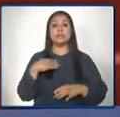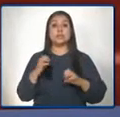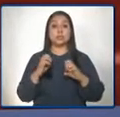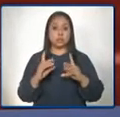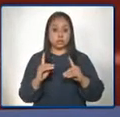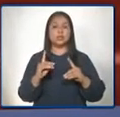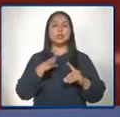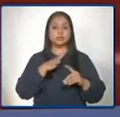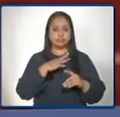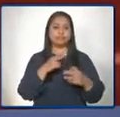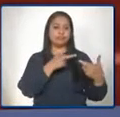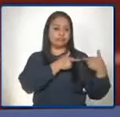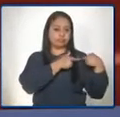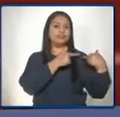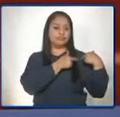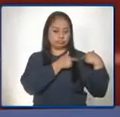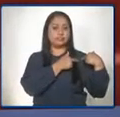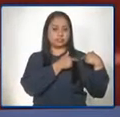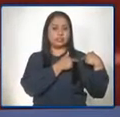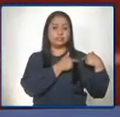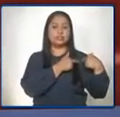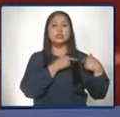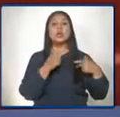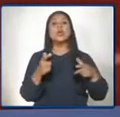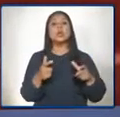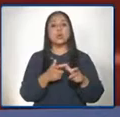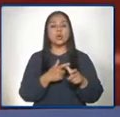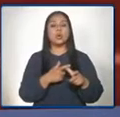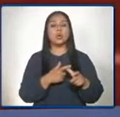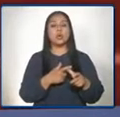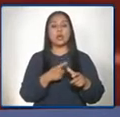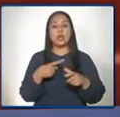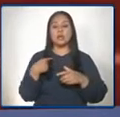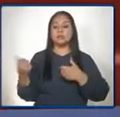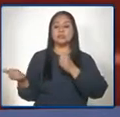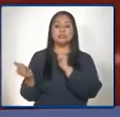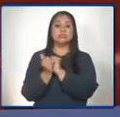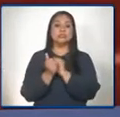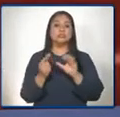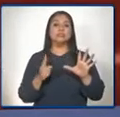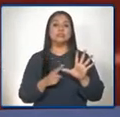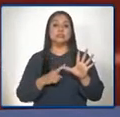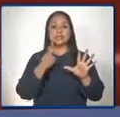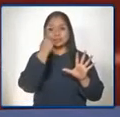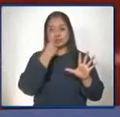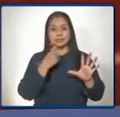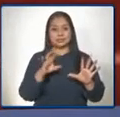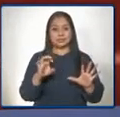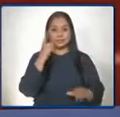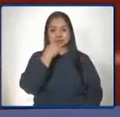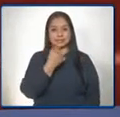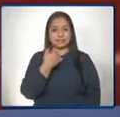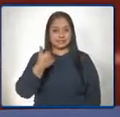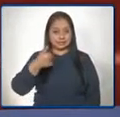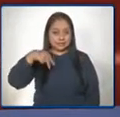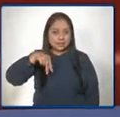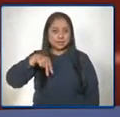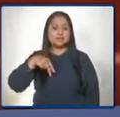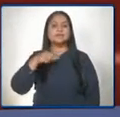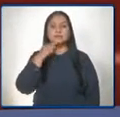tiene liderazgo y la rectoría con el acompañamiento de la SESAM. Para este